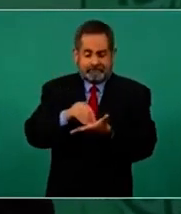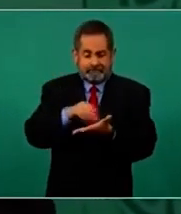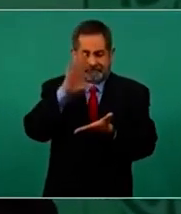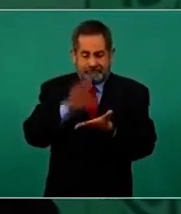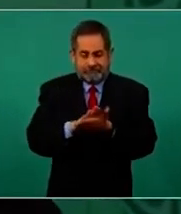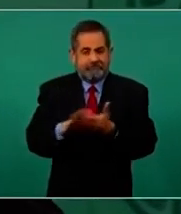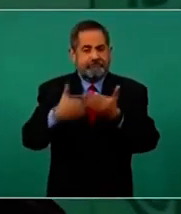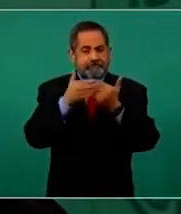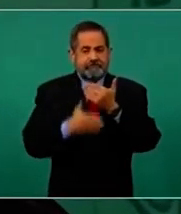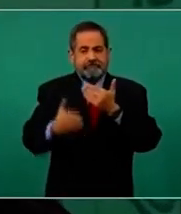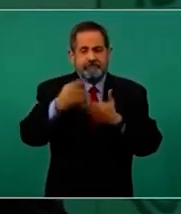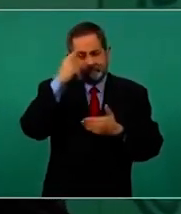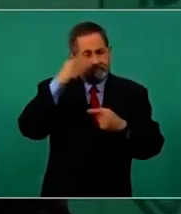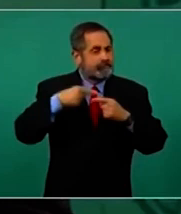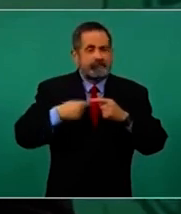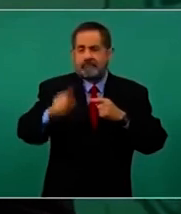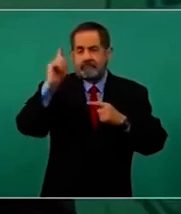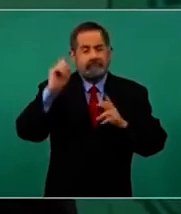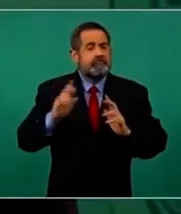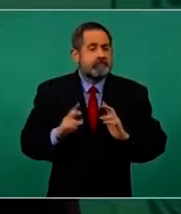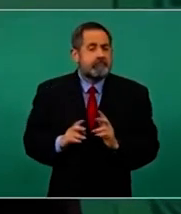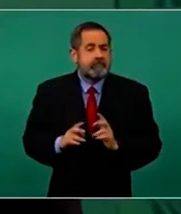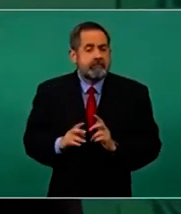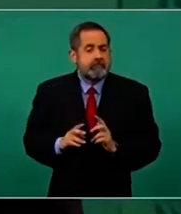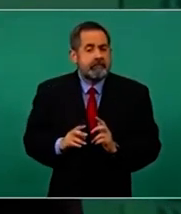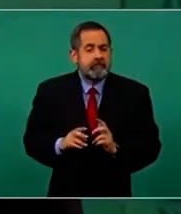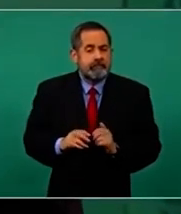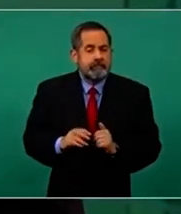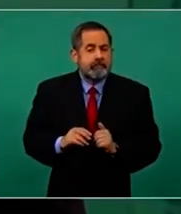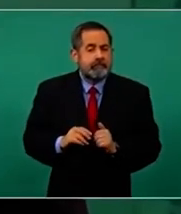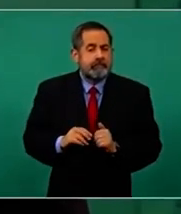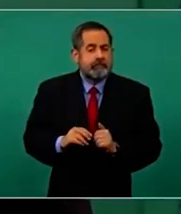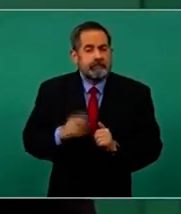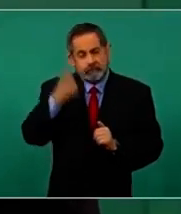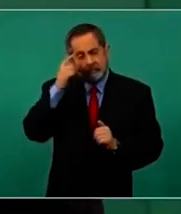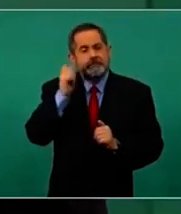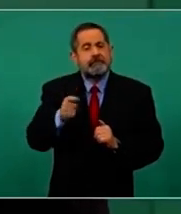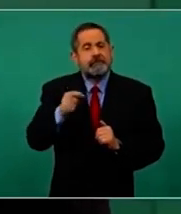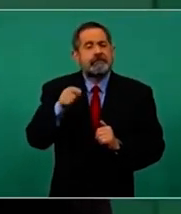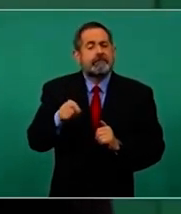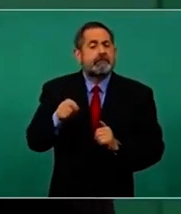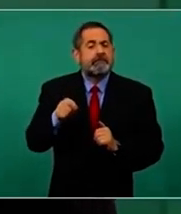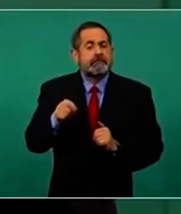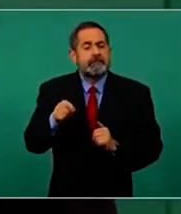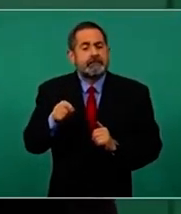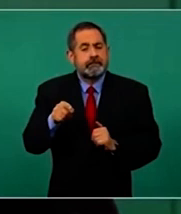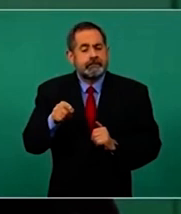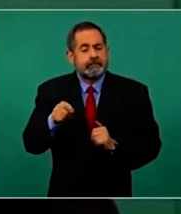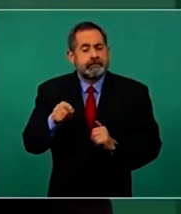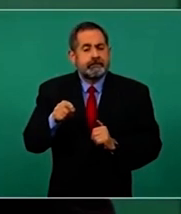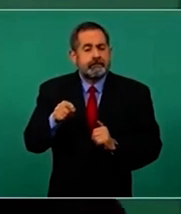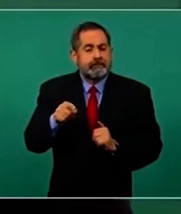sentadas las bases para que sea